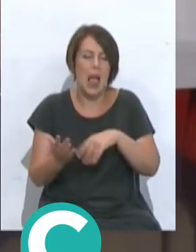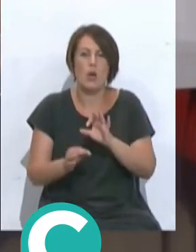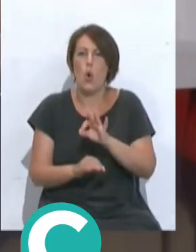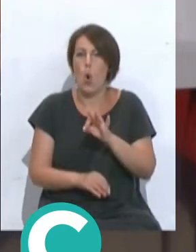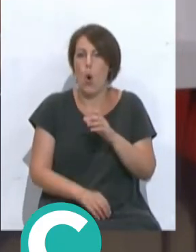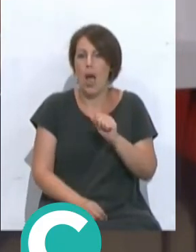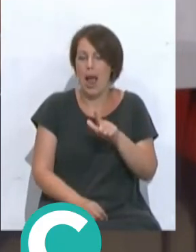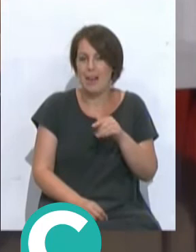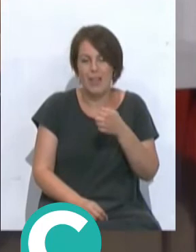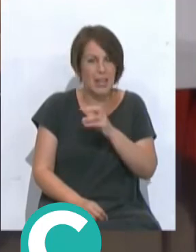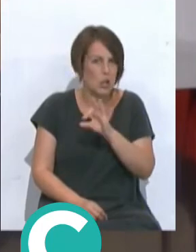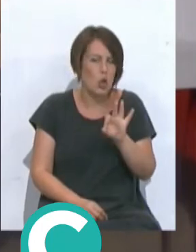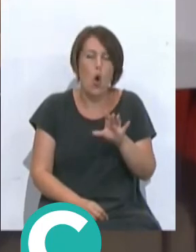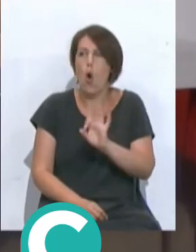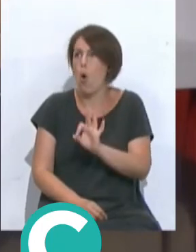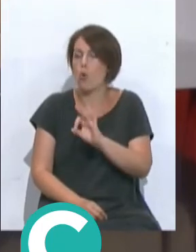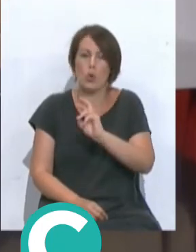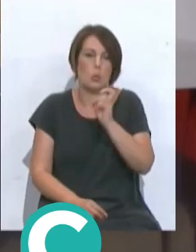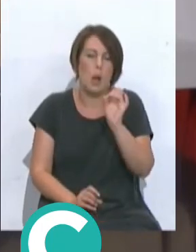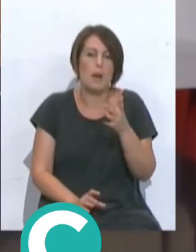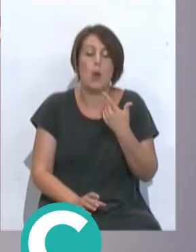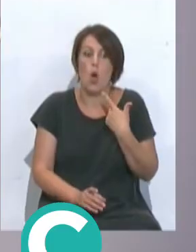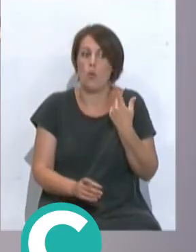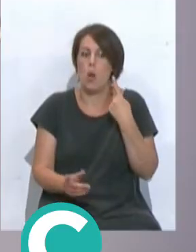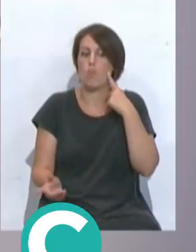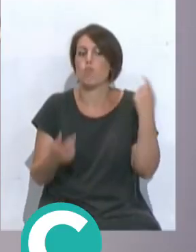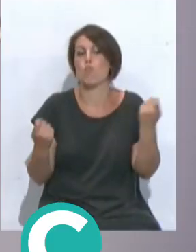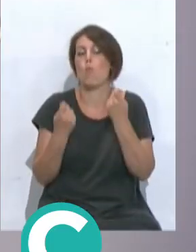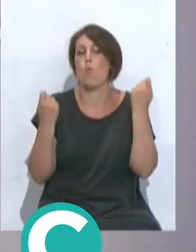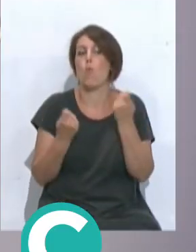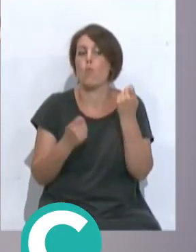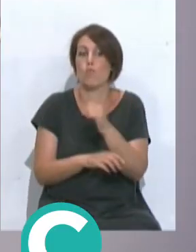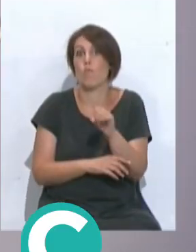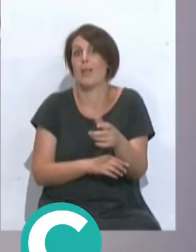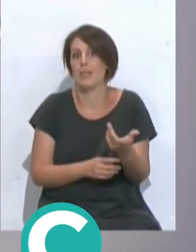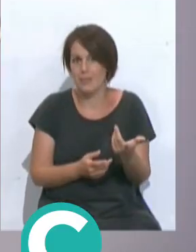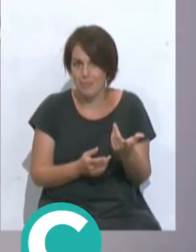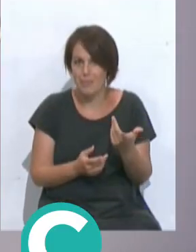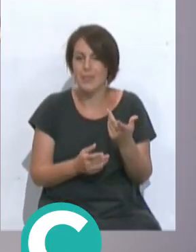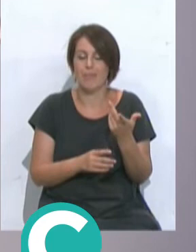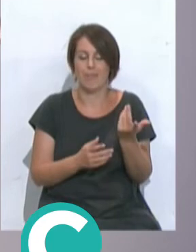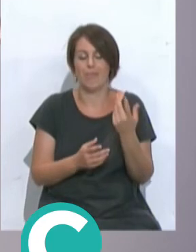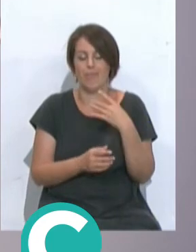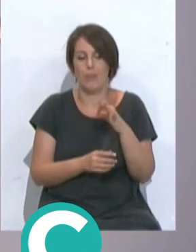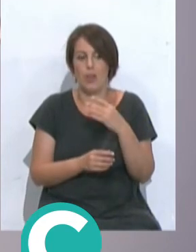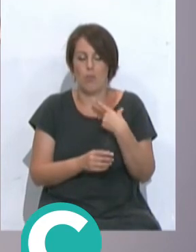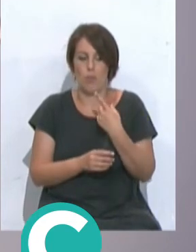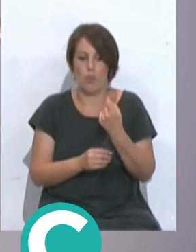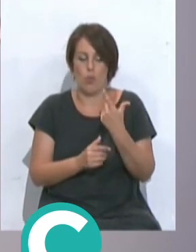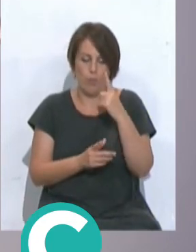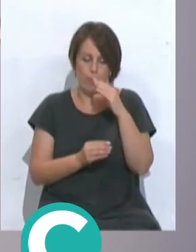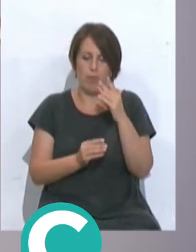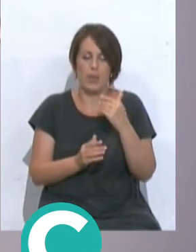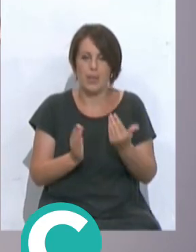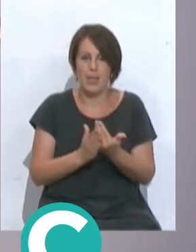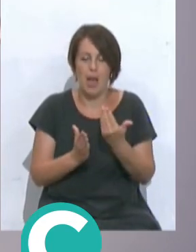un Trujillo o un Fran Mejía pero bueno han tenido un poco más de repercusión que todos ellos pero si es cierto que de momento te choca y después claro